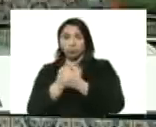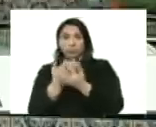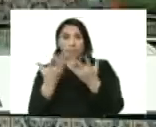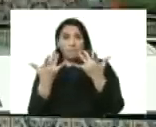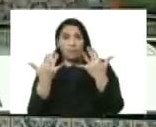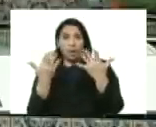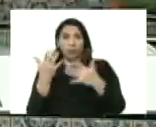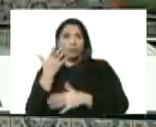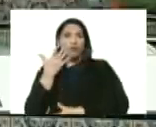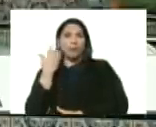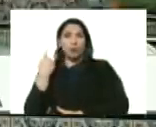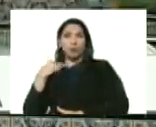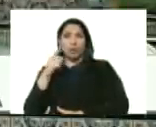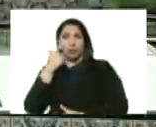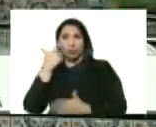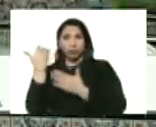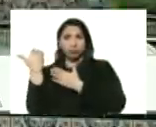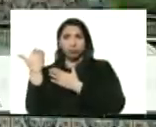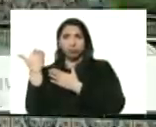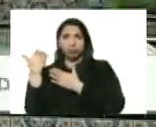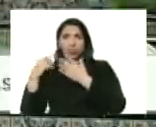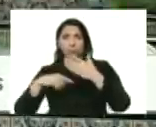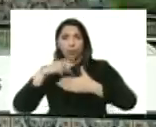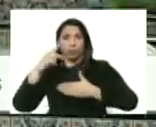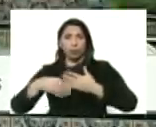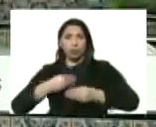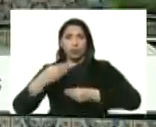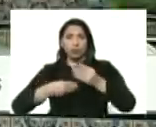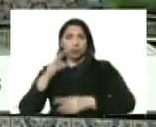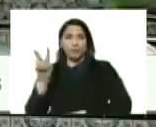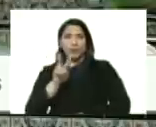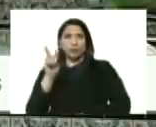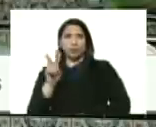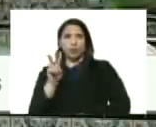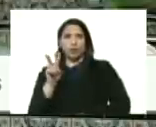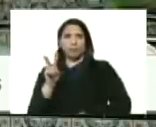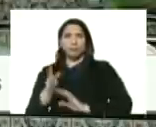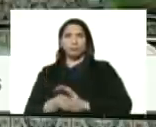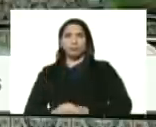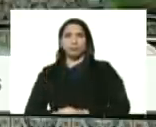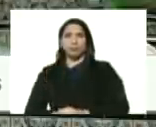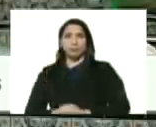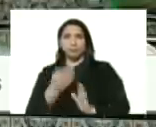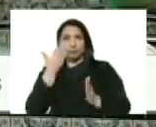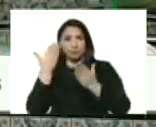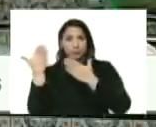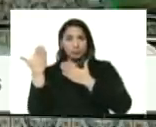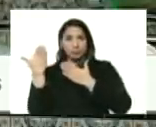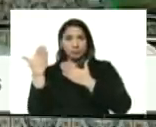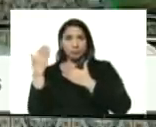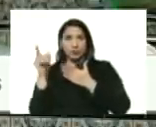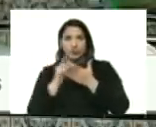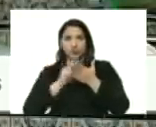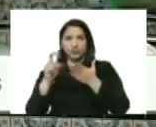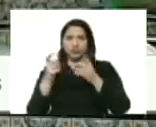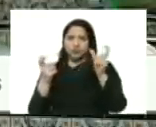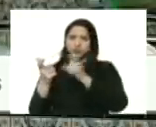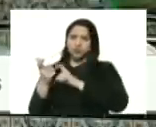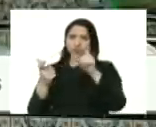yo tengo aquí un producto hecho en Venezuela más de un Venezuela alcohol absoluto